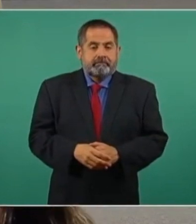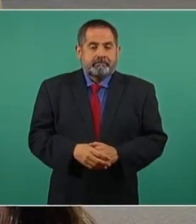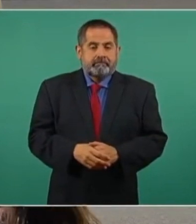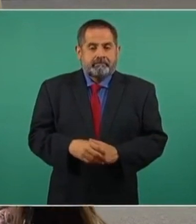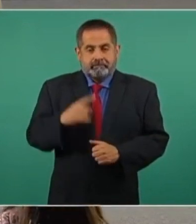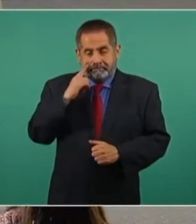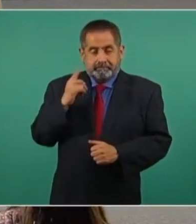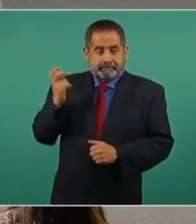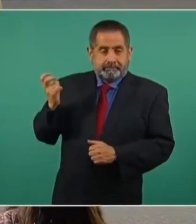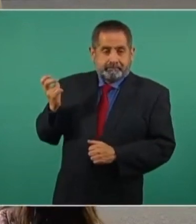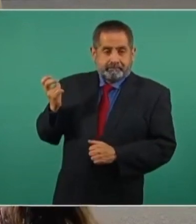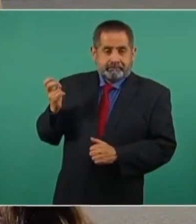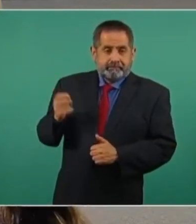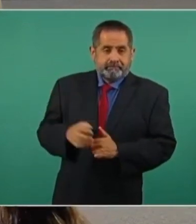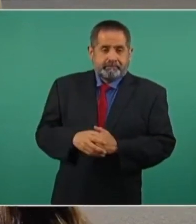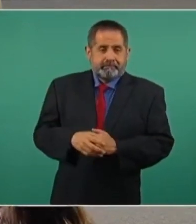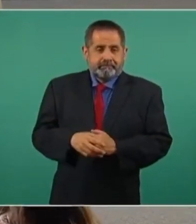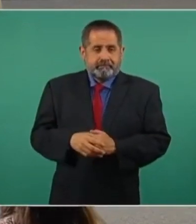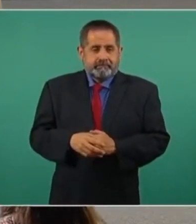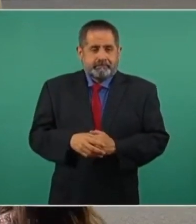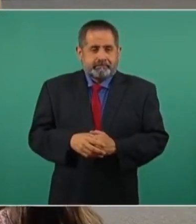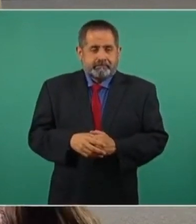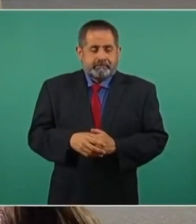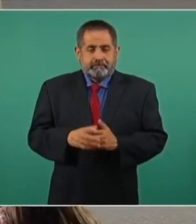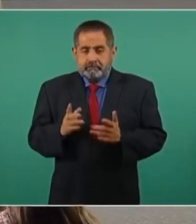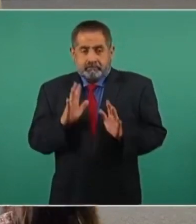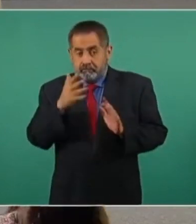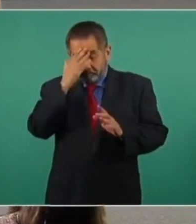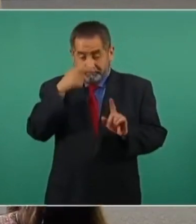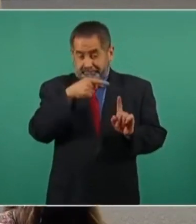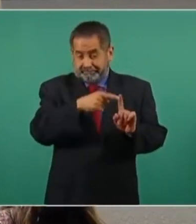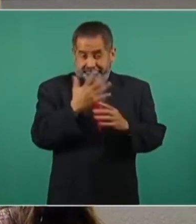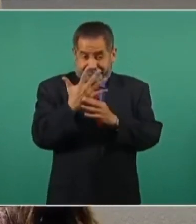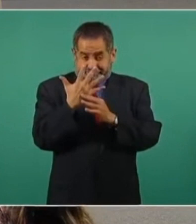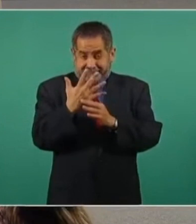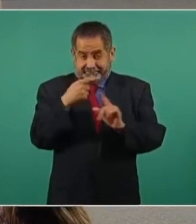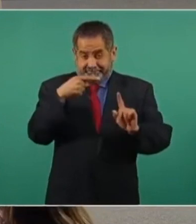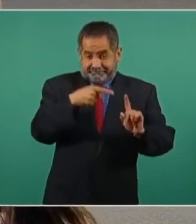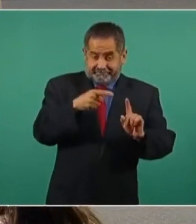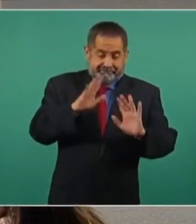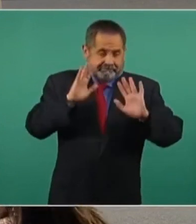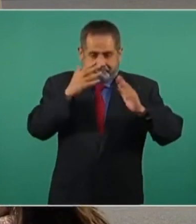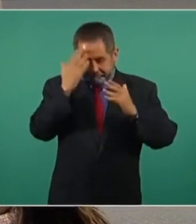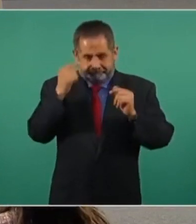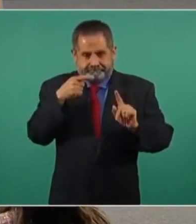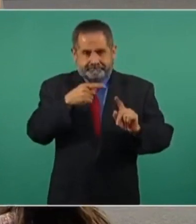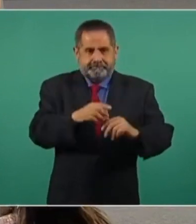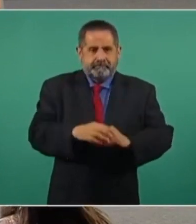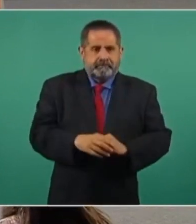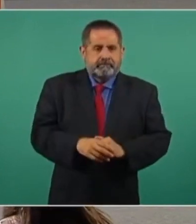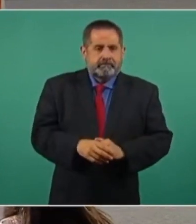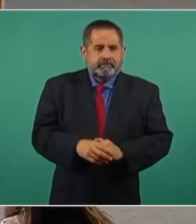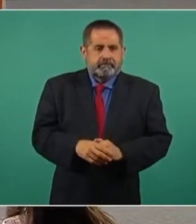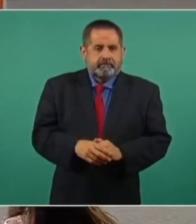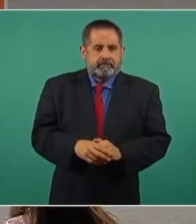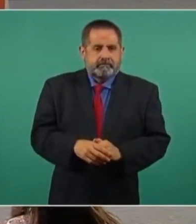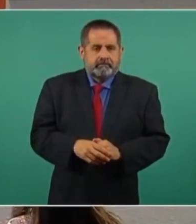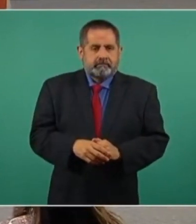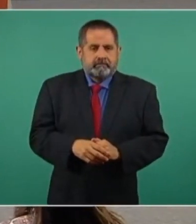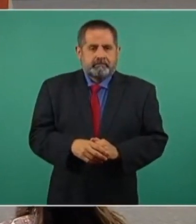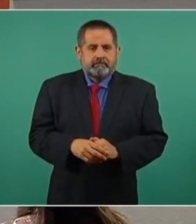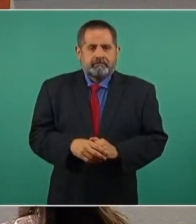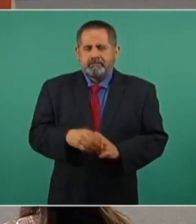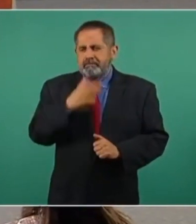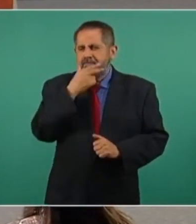miren lo que le pusieron, pero no sé si es él, Lázaro Ríos.